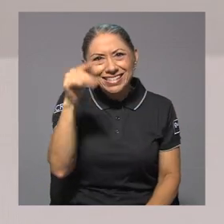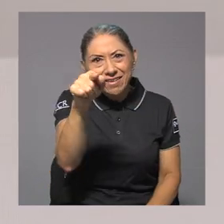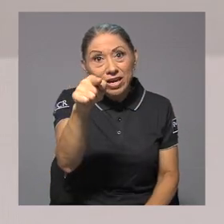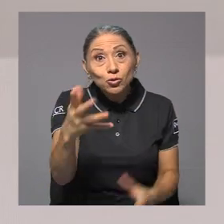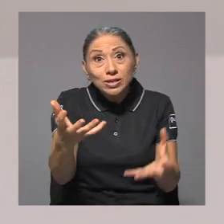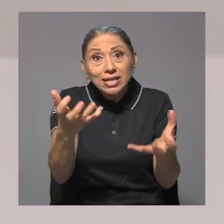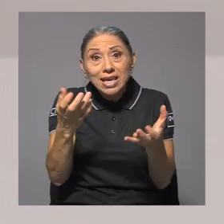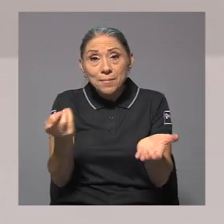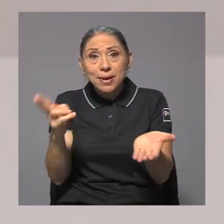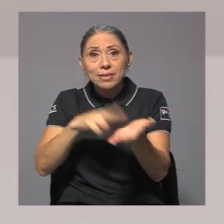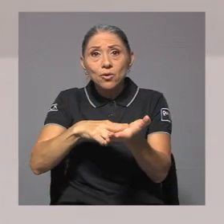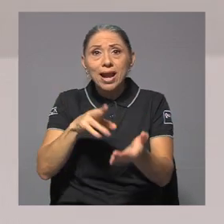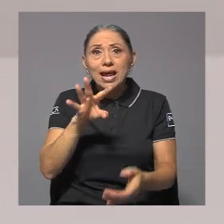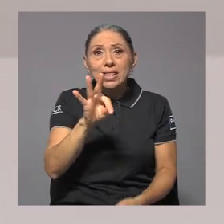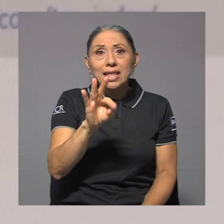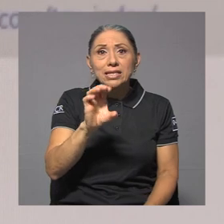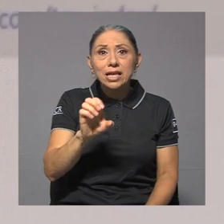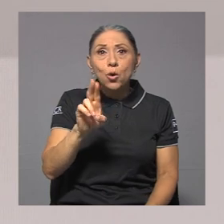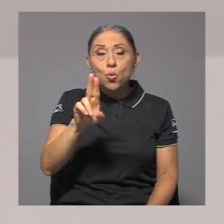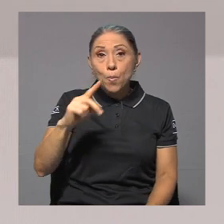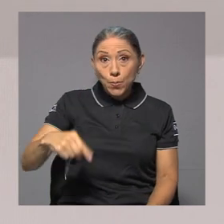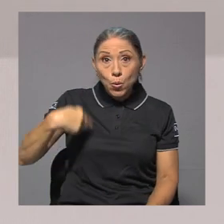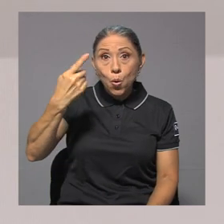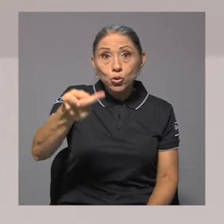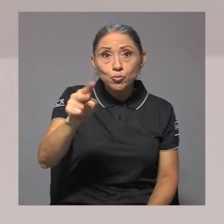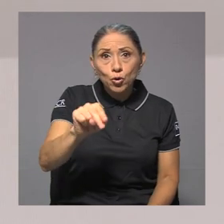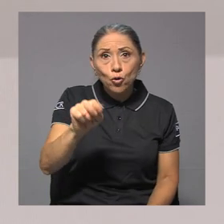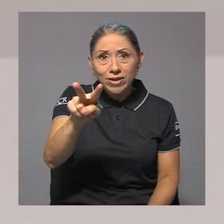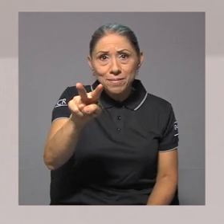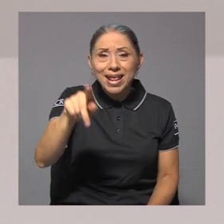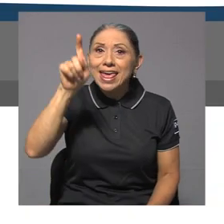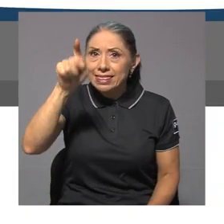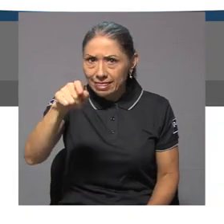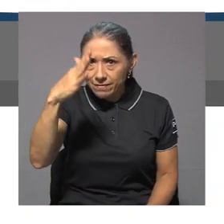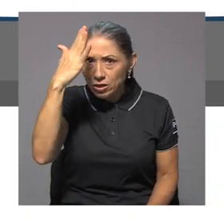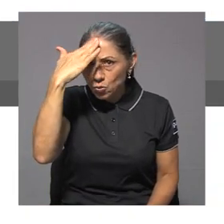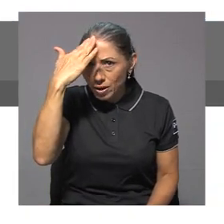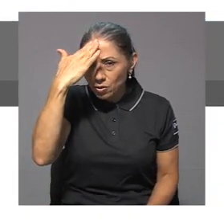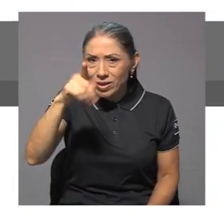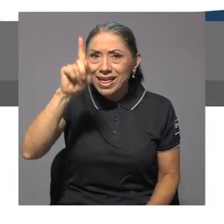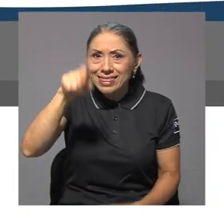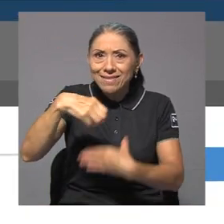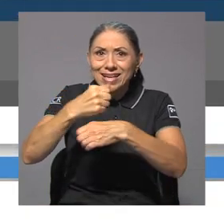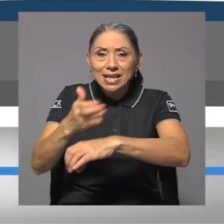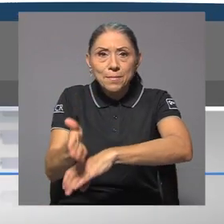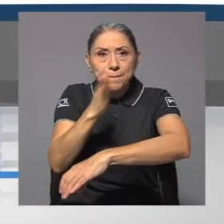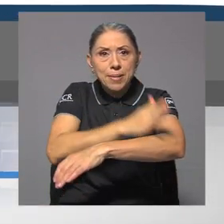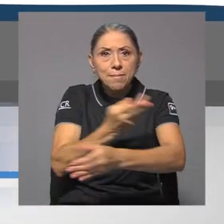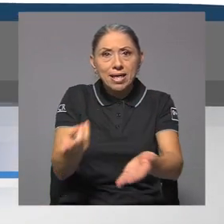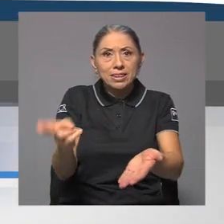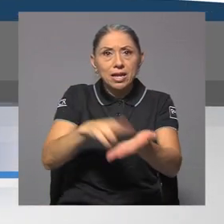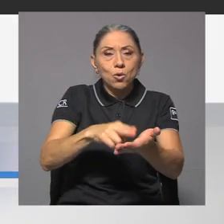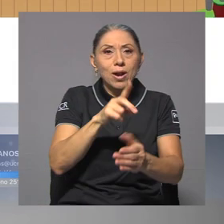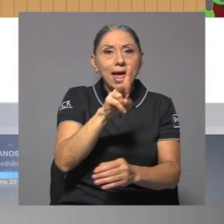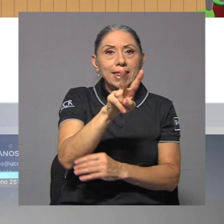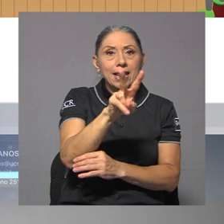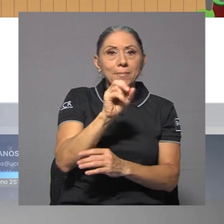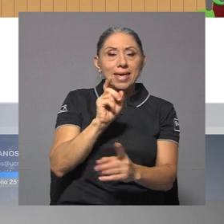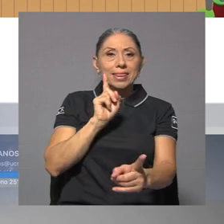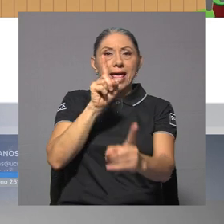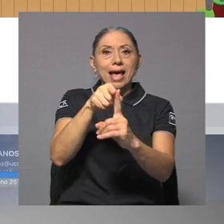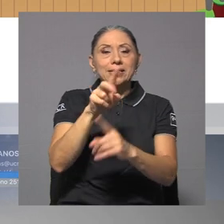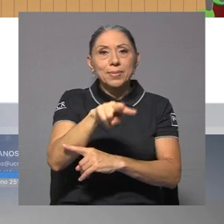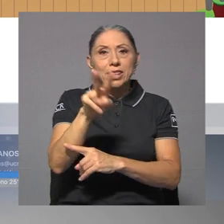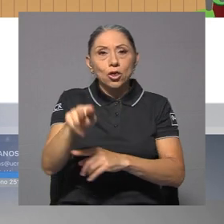ya sabe, si usted piensa matricular su TCU en la próxima matrícula de noviembre, debe tomar en cuenta que debe realizar la prematrícula del